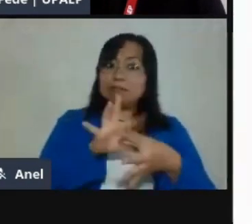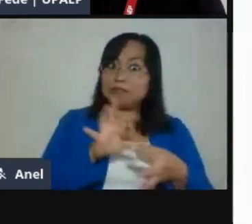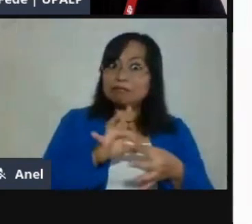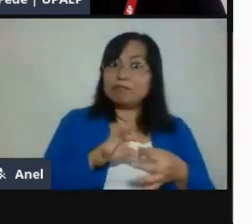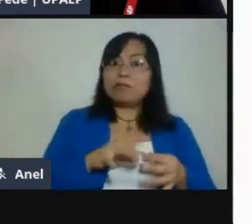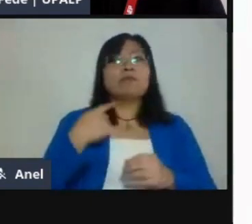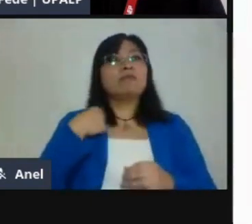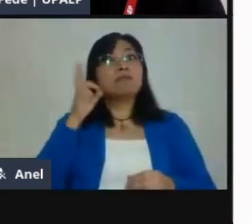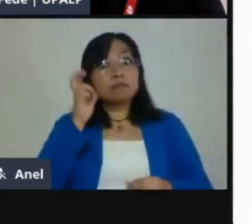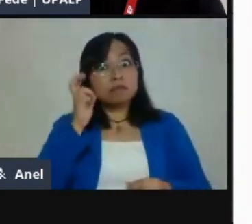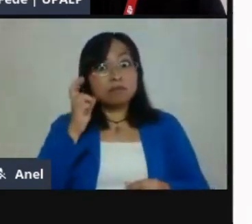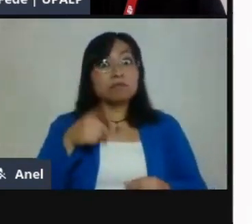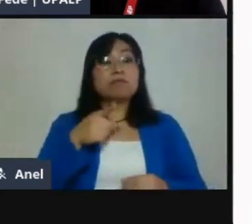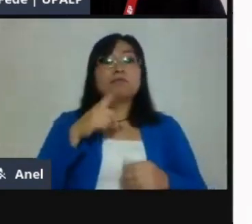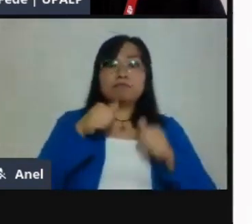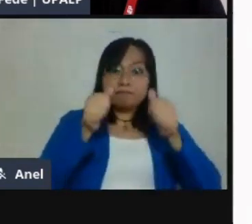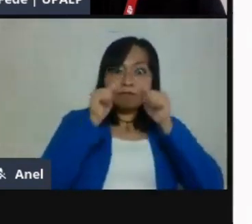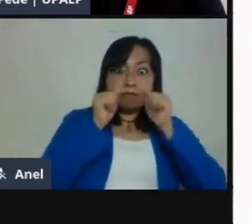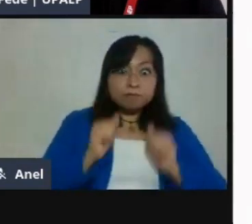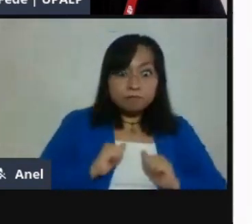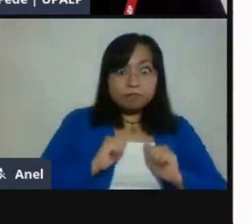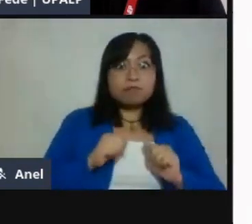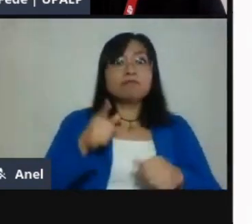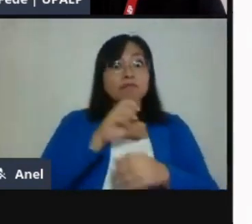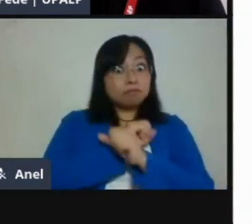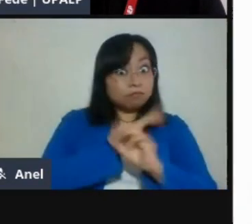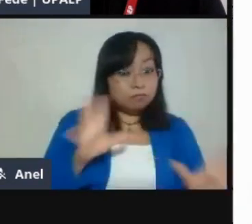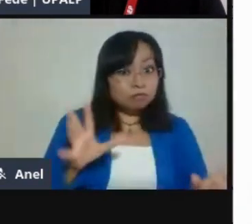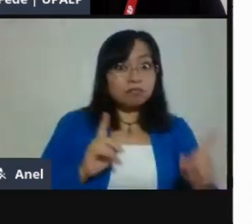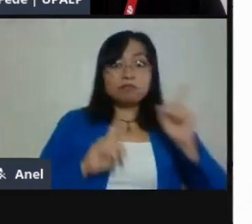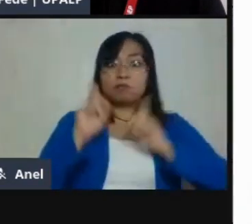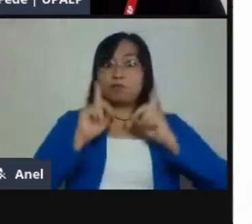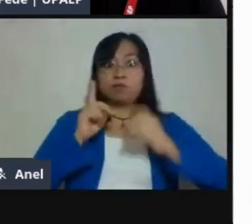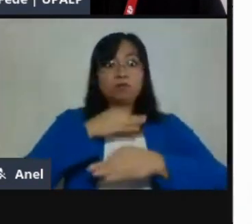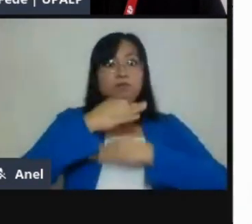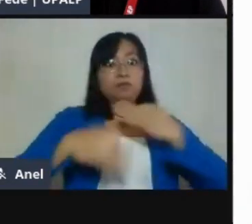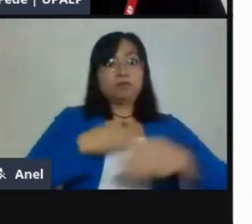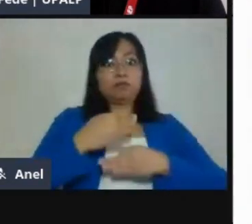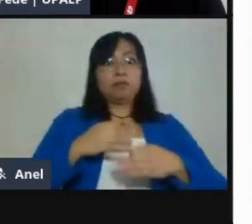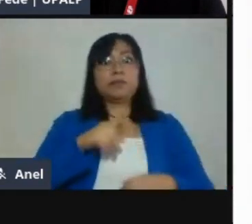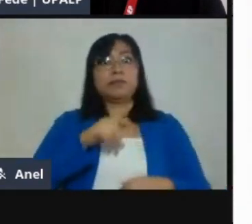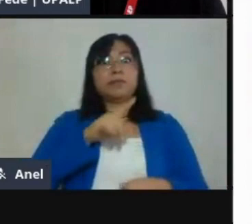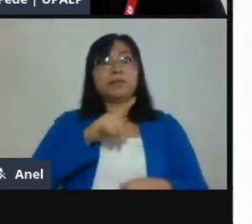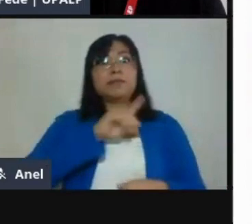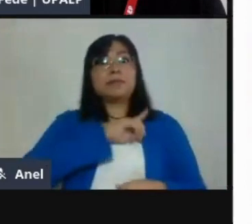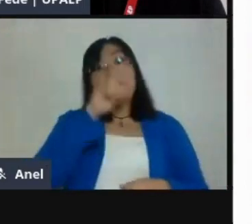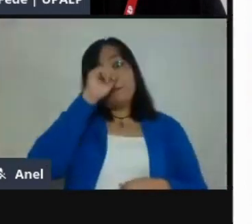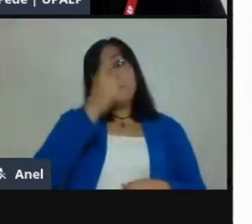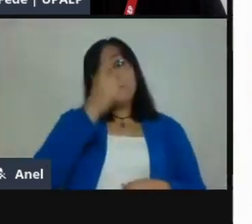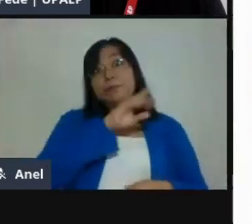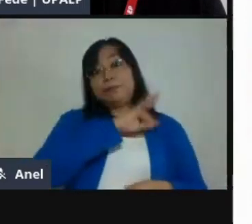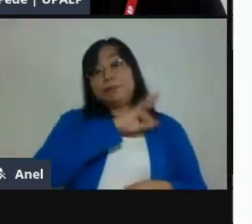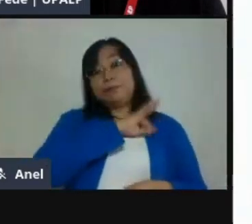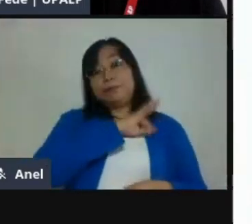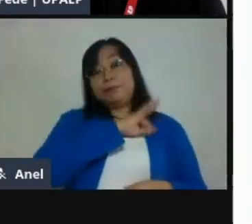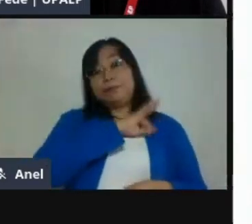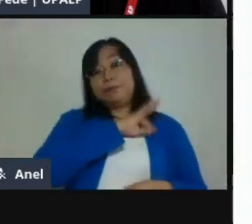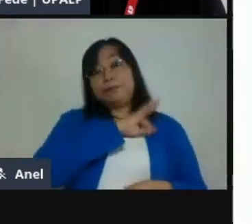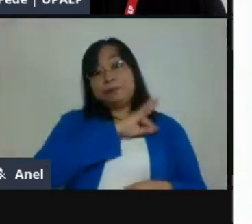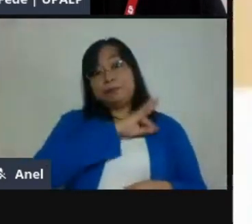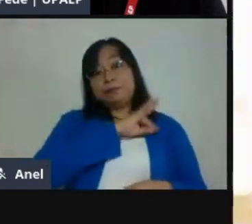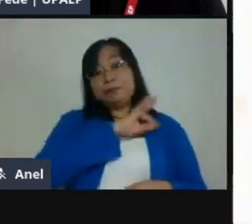que más necesitan nuestros alumnos ahorita que están en casa en esta cuarentena. Bueno,